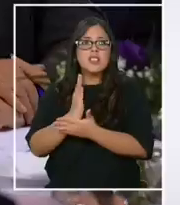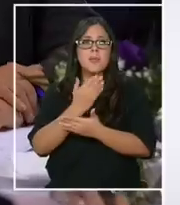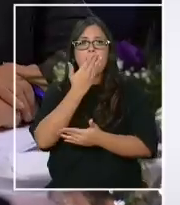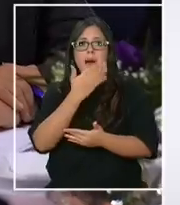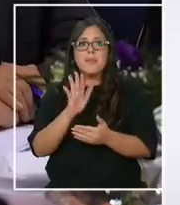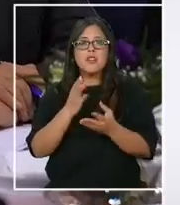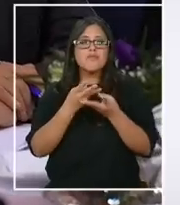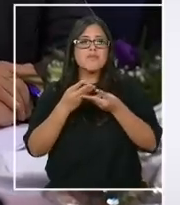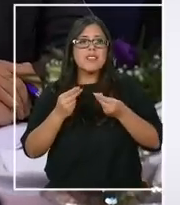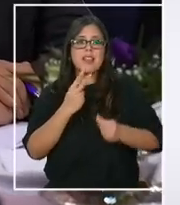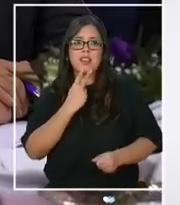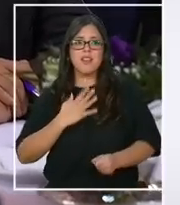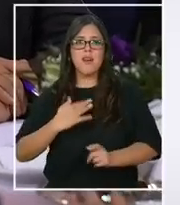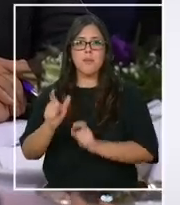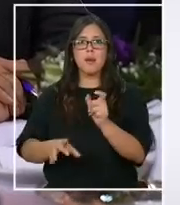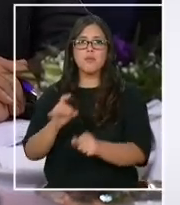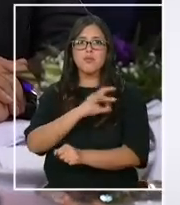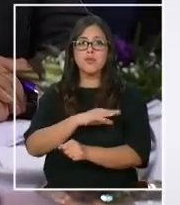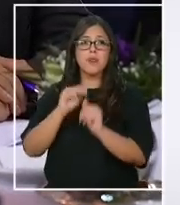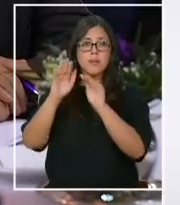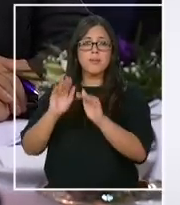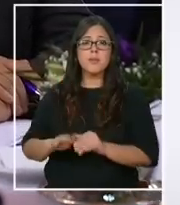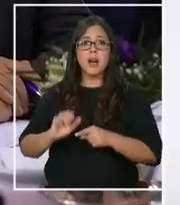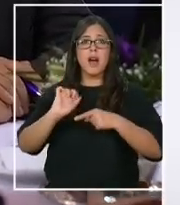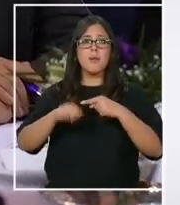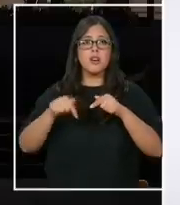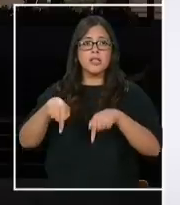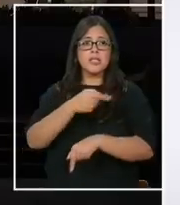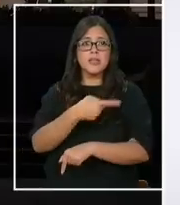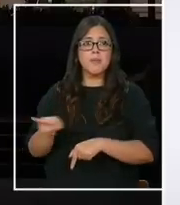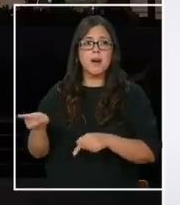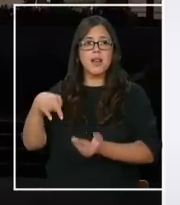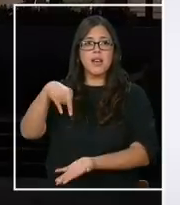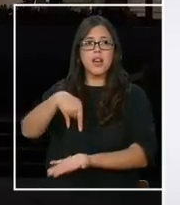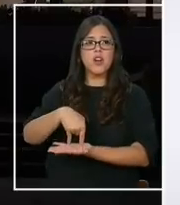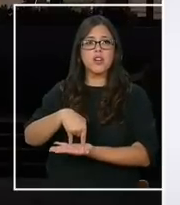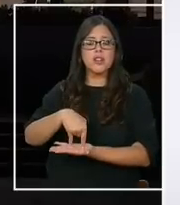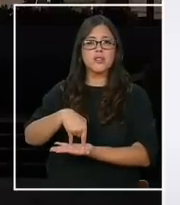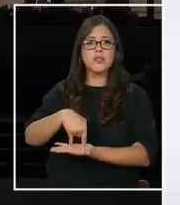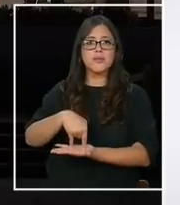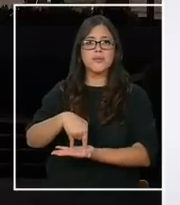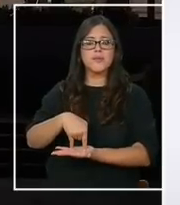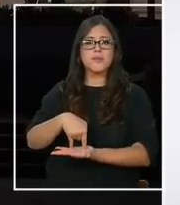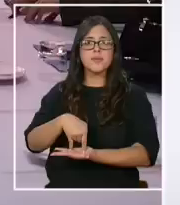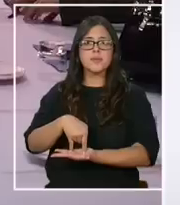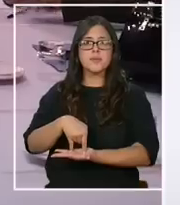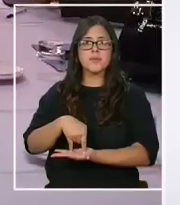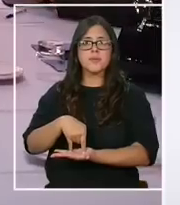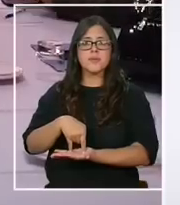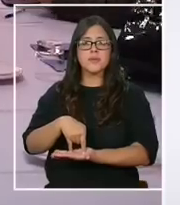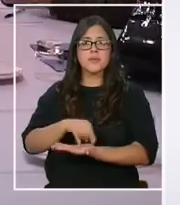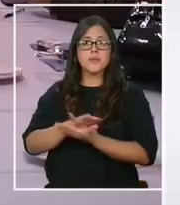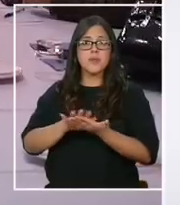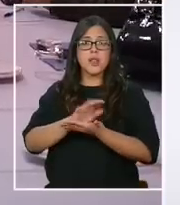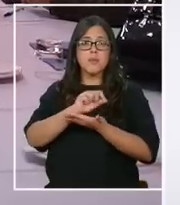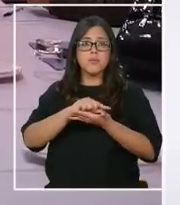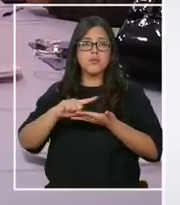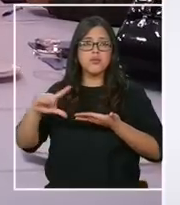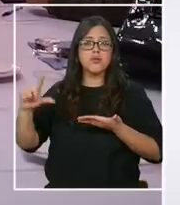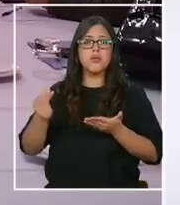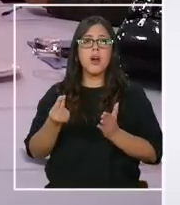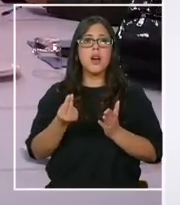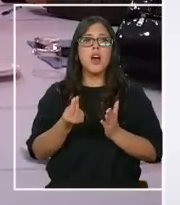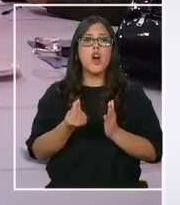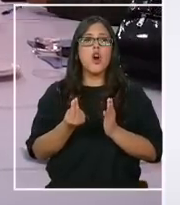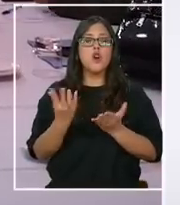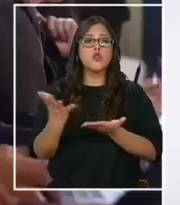la calidad de vida de los chineros como las que se han aprobado esta semana en el Congreso Nacional, particularmente el aumento del salario mínimo